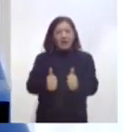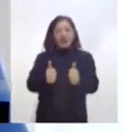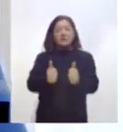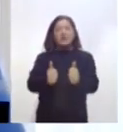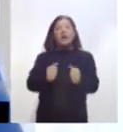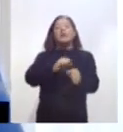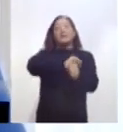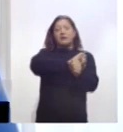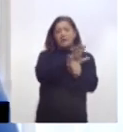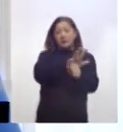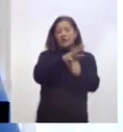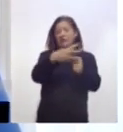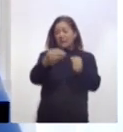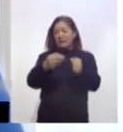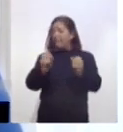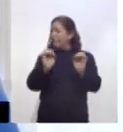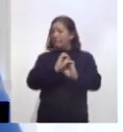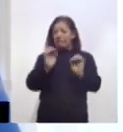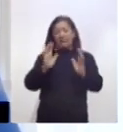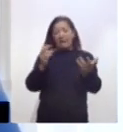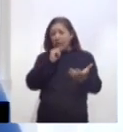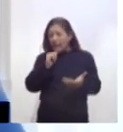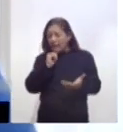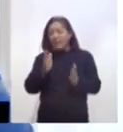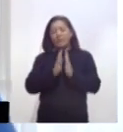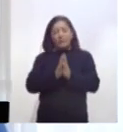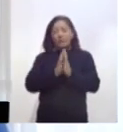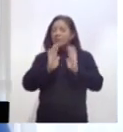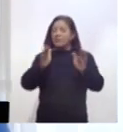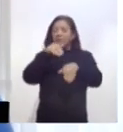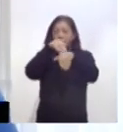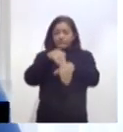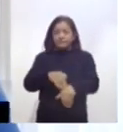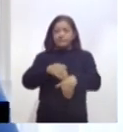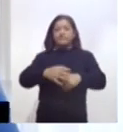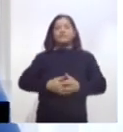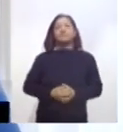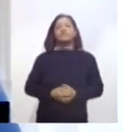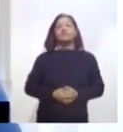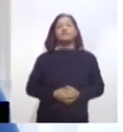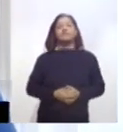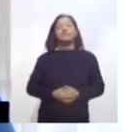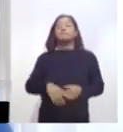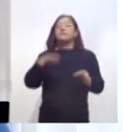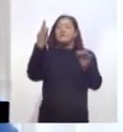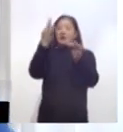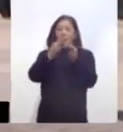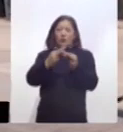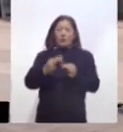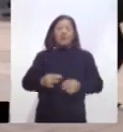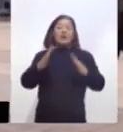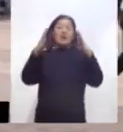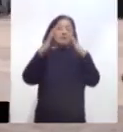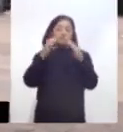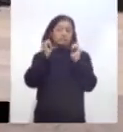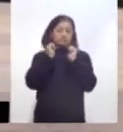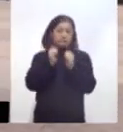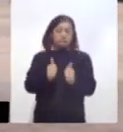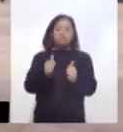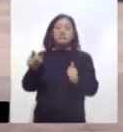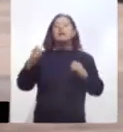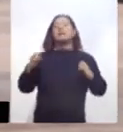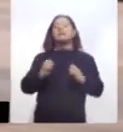El presidente municipal de Apisaco, Julio César Hernández Mejía, llamó a la población a cumplir con el aislamiento social durante la